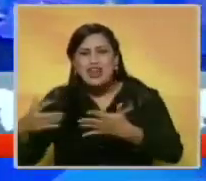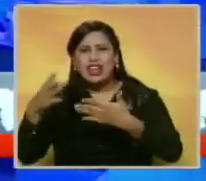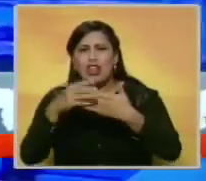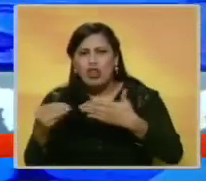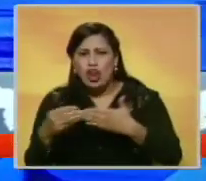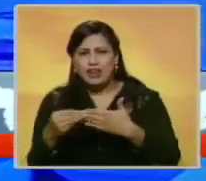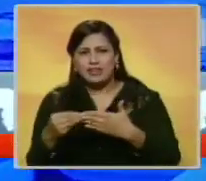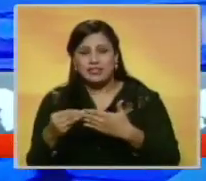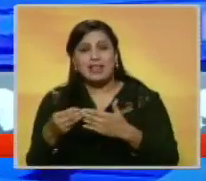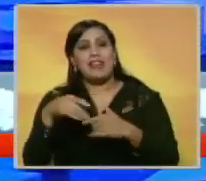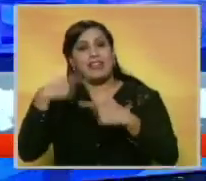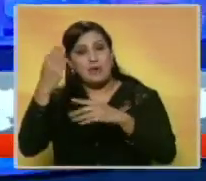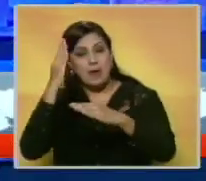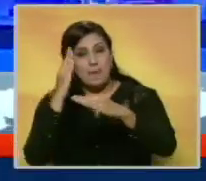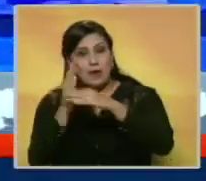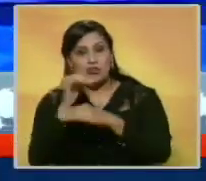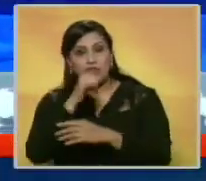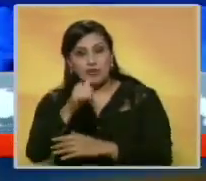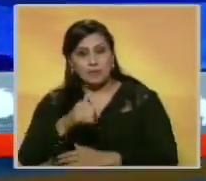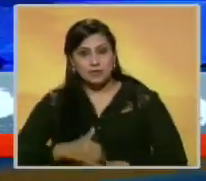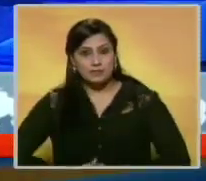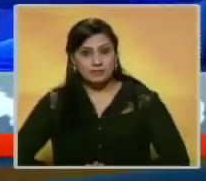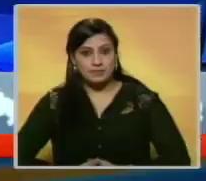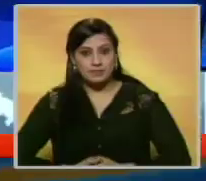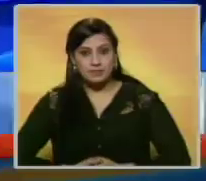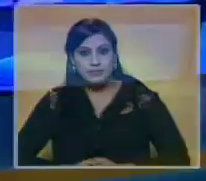de dólares. Al regreso, los detalles.